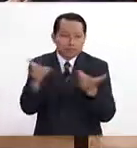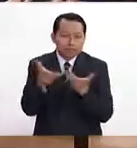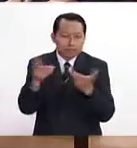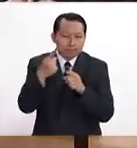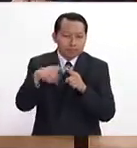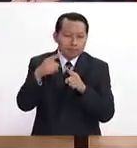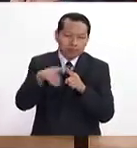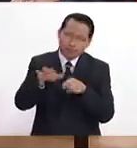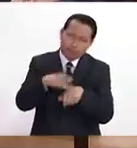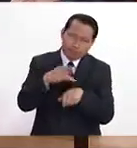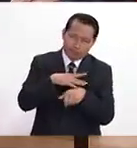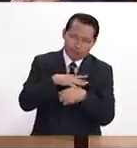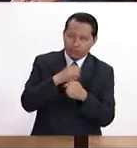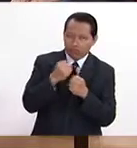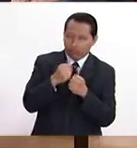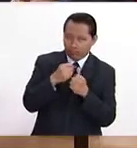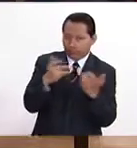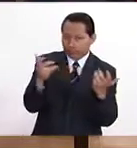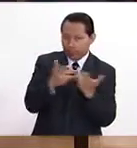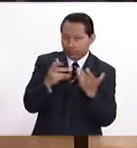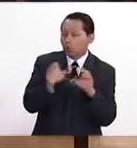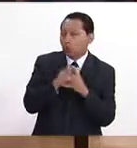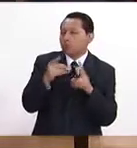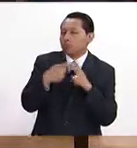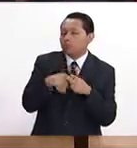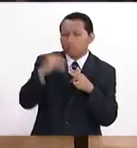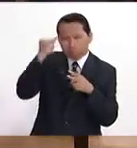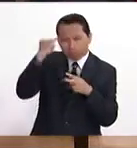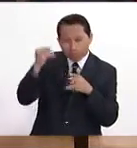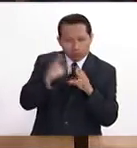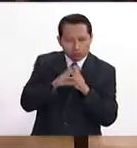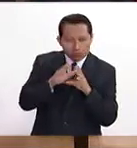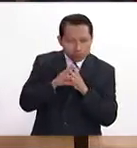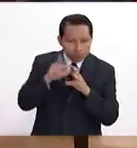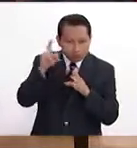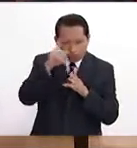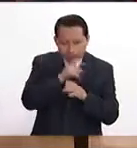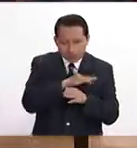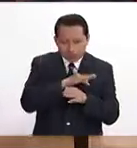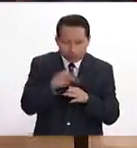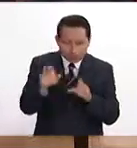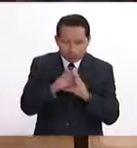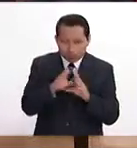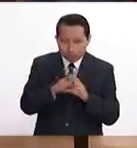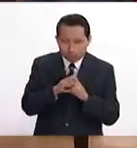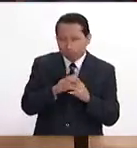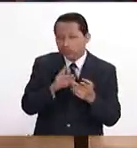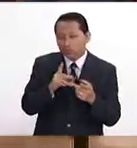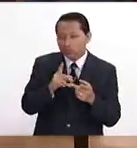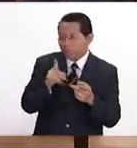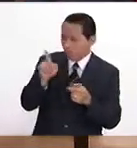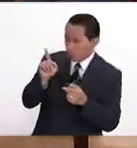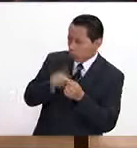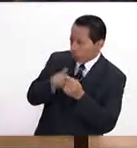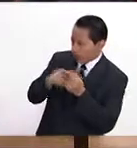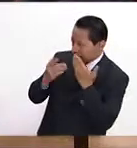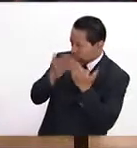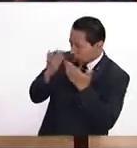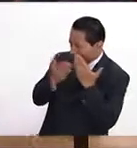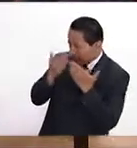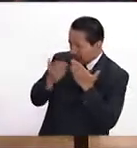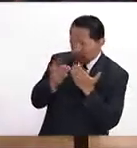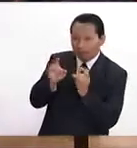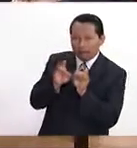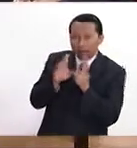tanto se está desarrollando en nuestro país, ¿cómo surgió esta idea? ¿Qué tan difícil fue? ¿De dónde estudiaste? ¿En qué momento